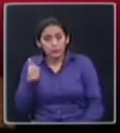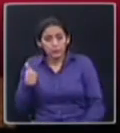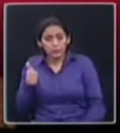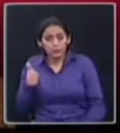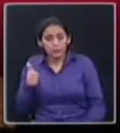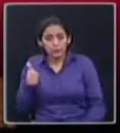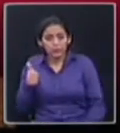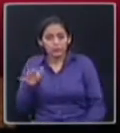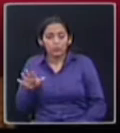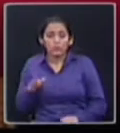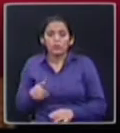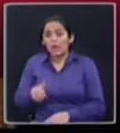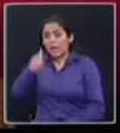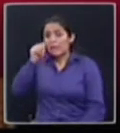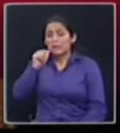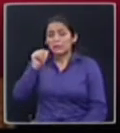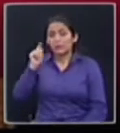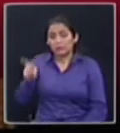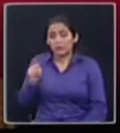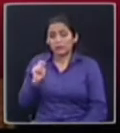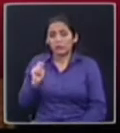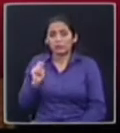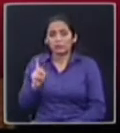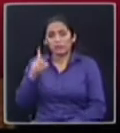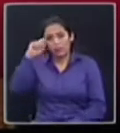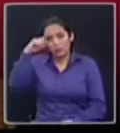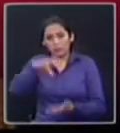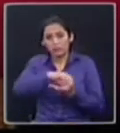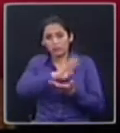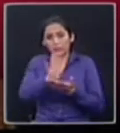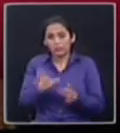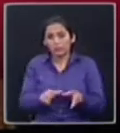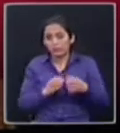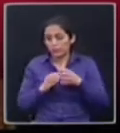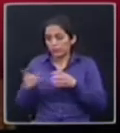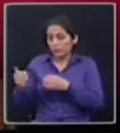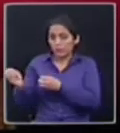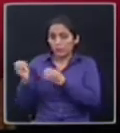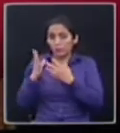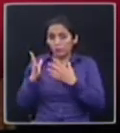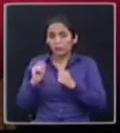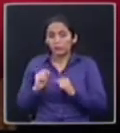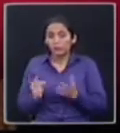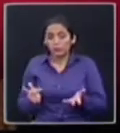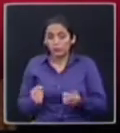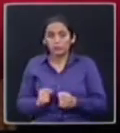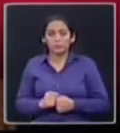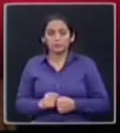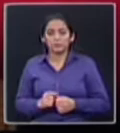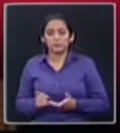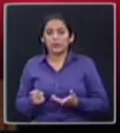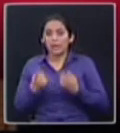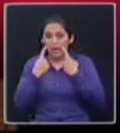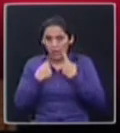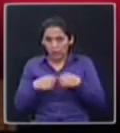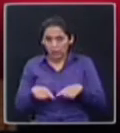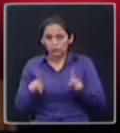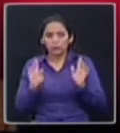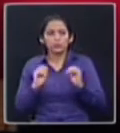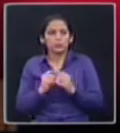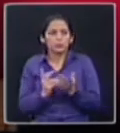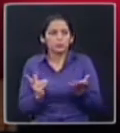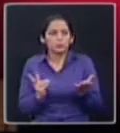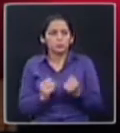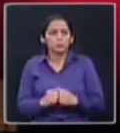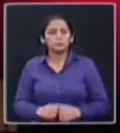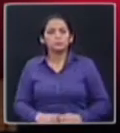según lo que él presentó el día de ayer en la comisión, que me queda muy claro, que al día siguiente, después de haber ya salido públicamente el pronunciamiento